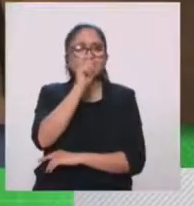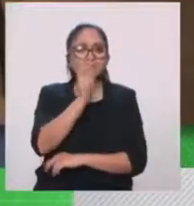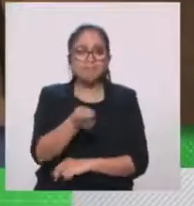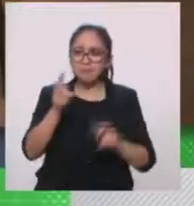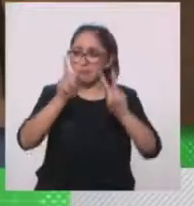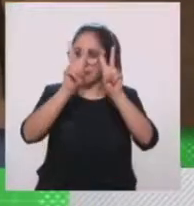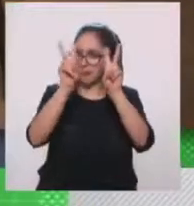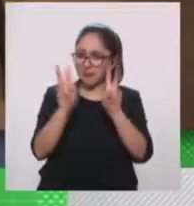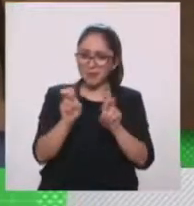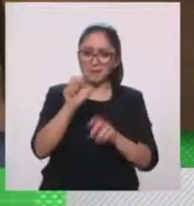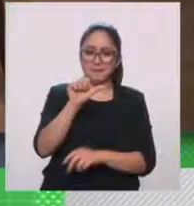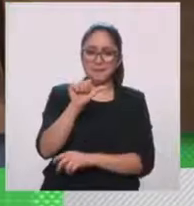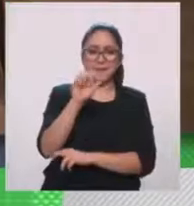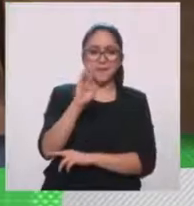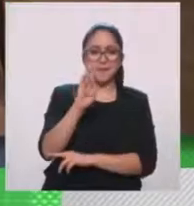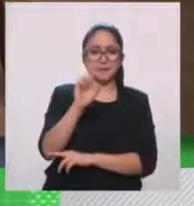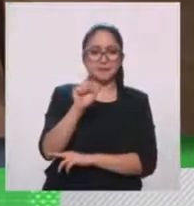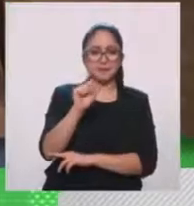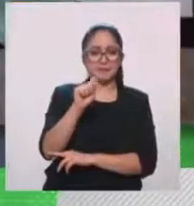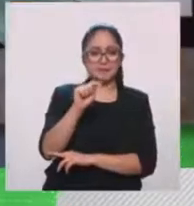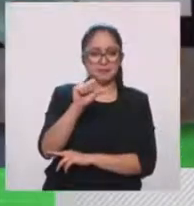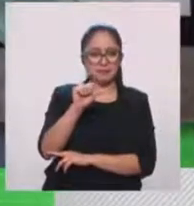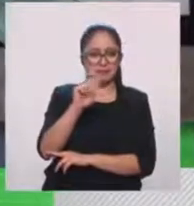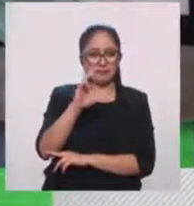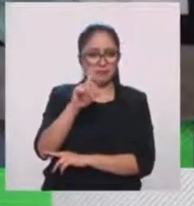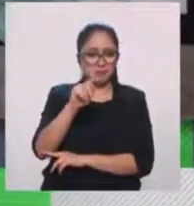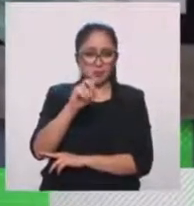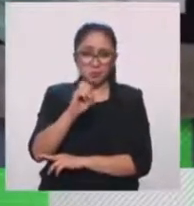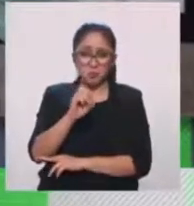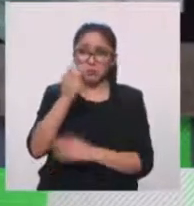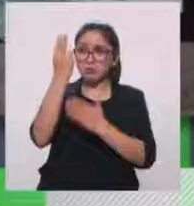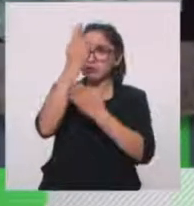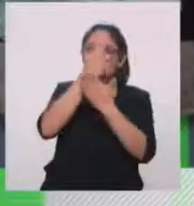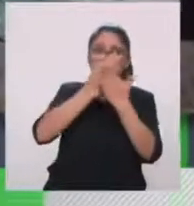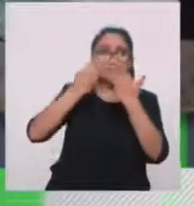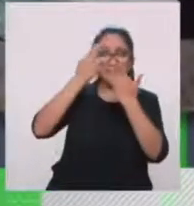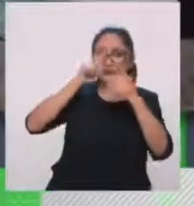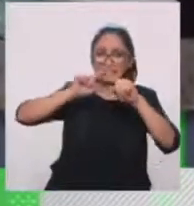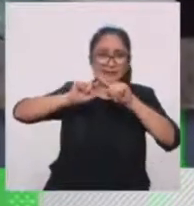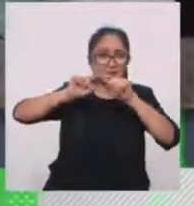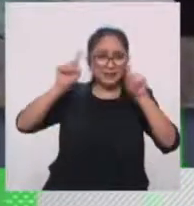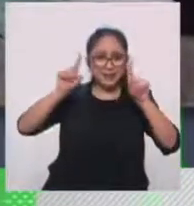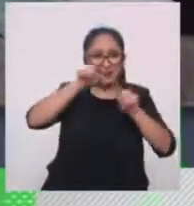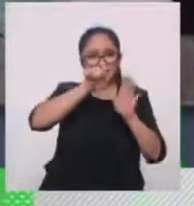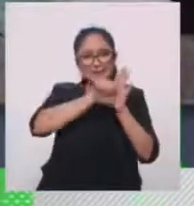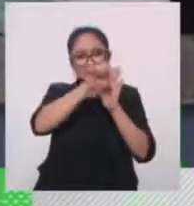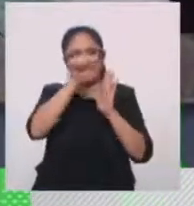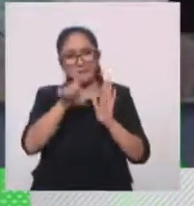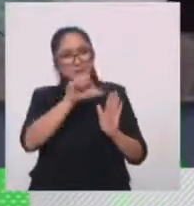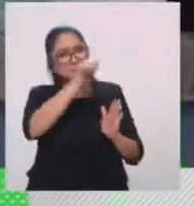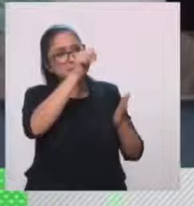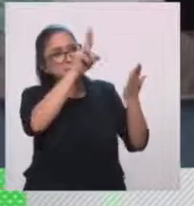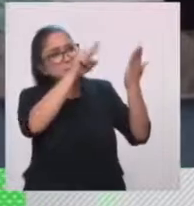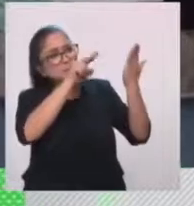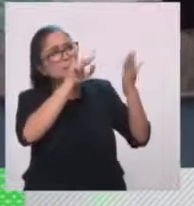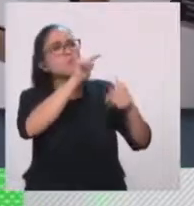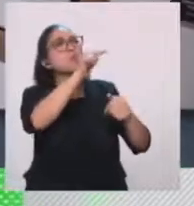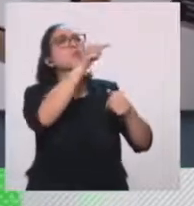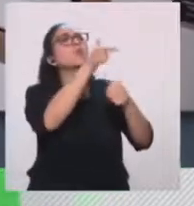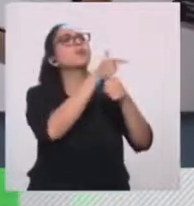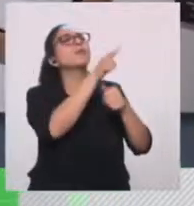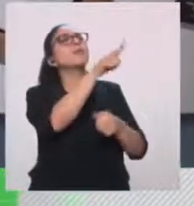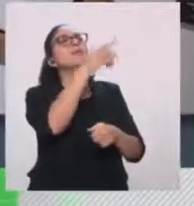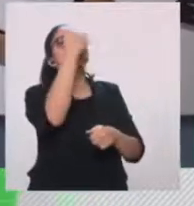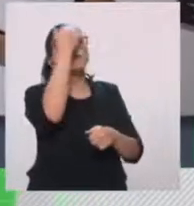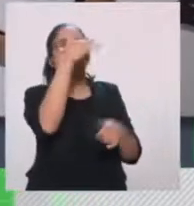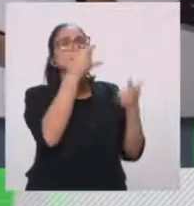decir, no tiene esa peculiaridad de muchos cuadros que de inmediato descubres que hay una historia o que reconoces alguna escena.